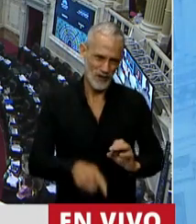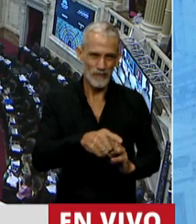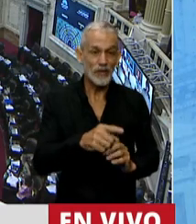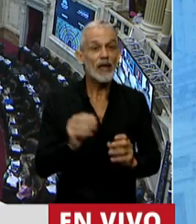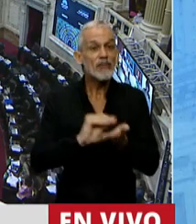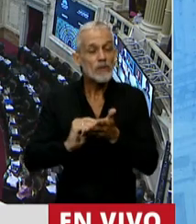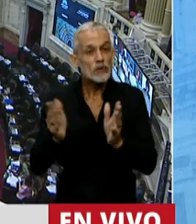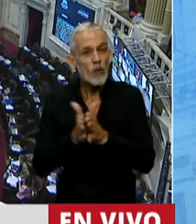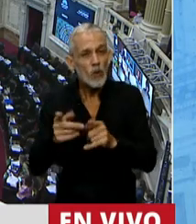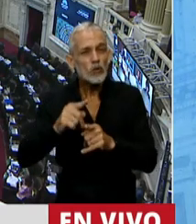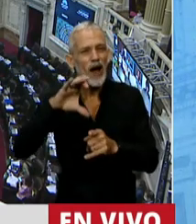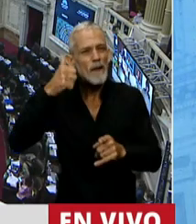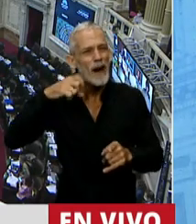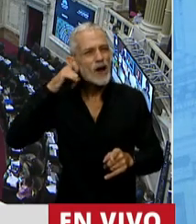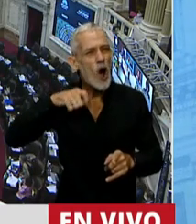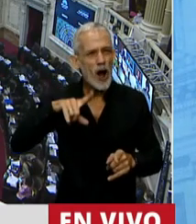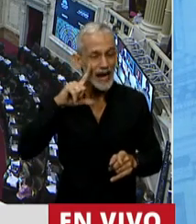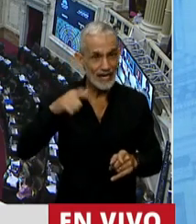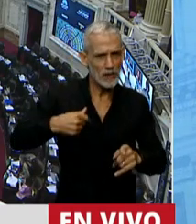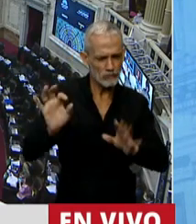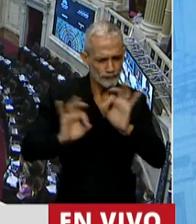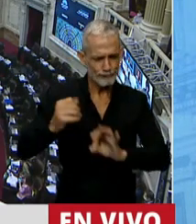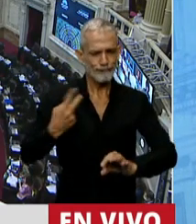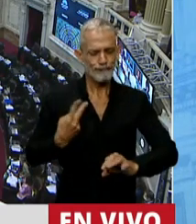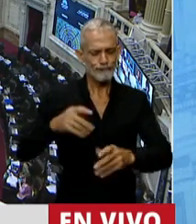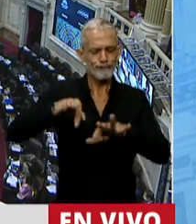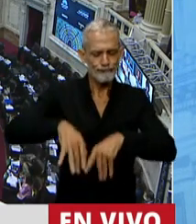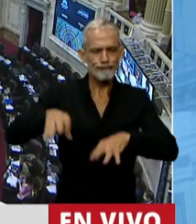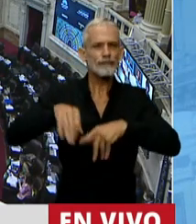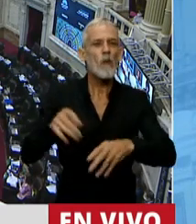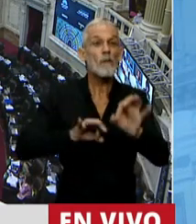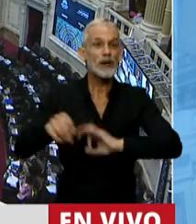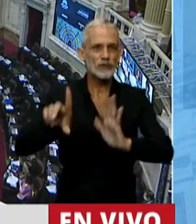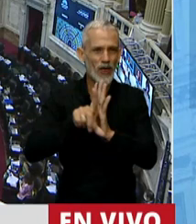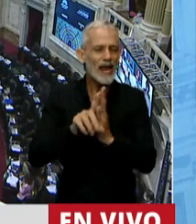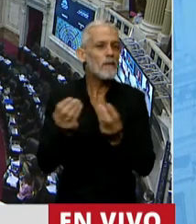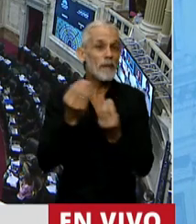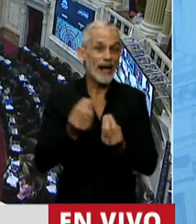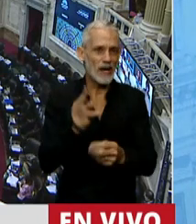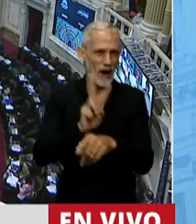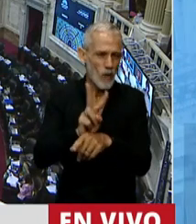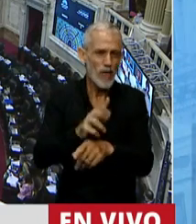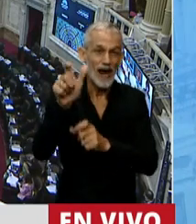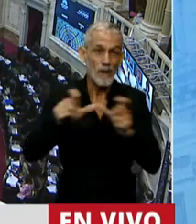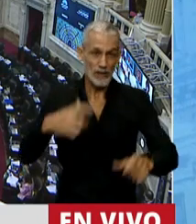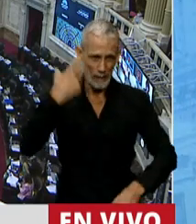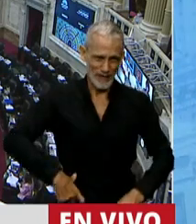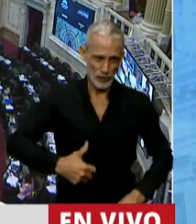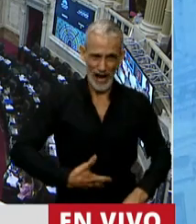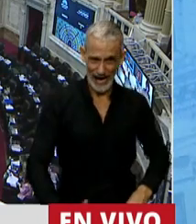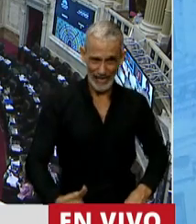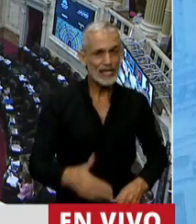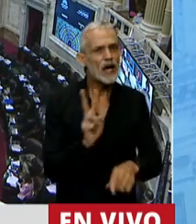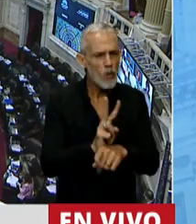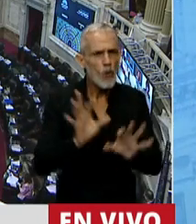la diputada Marcela Campagnoli elaboramos un proyecto de ley para garantizar la protección integral de las personas gestantes.